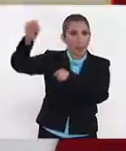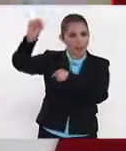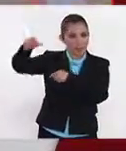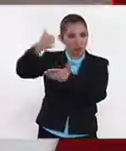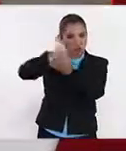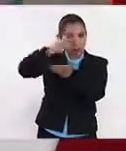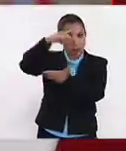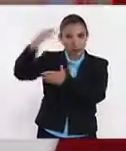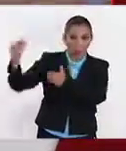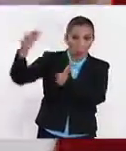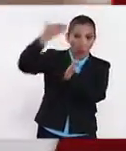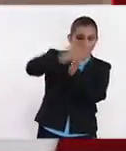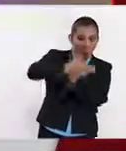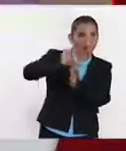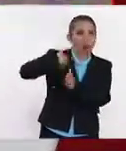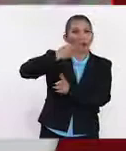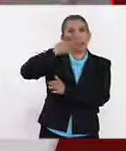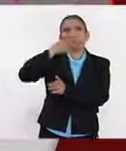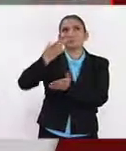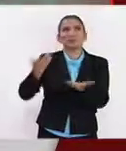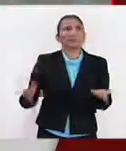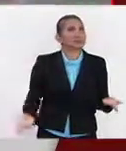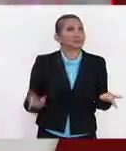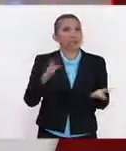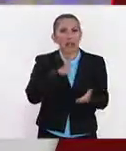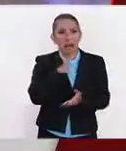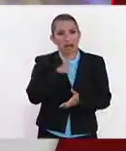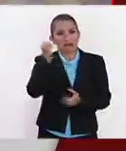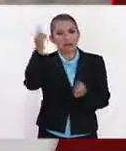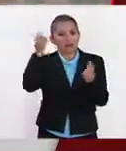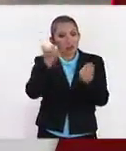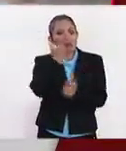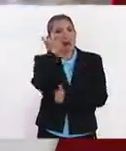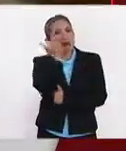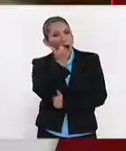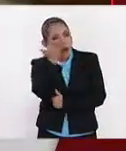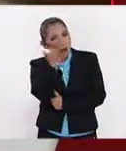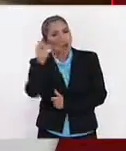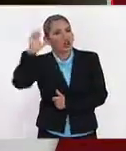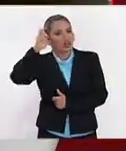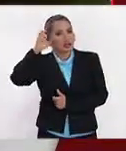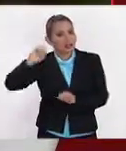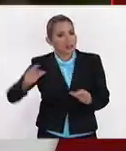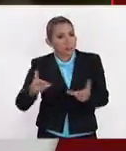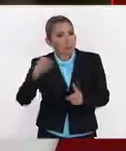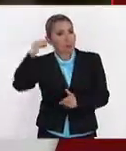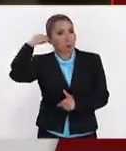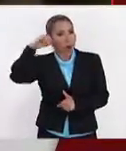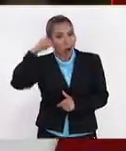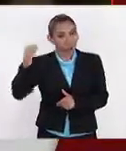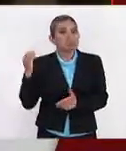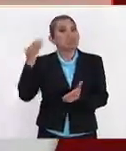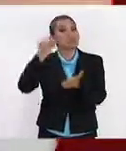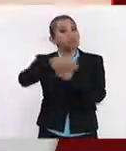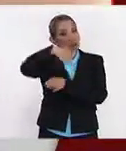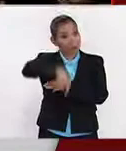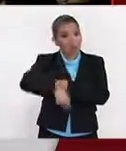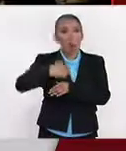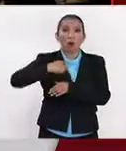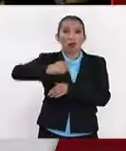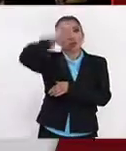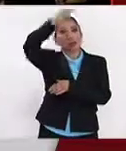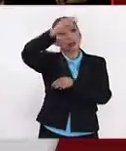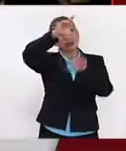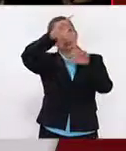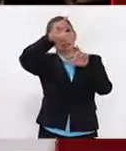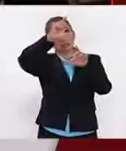misma Ciudad de México. Estamos hablando que también hay alumnos desde Chiapas, Oaxaca, hasta el norte de